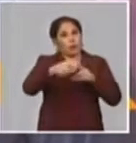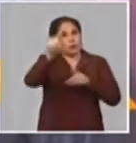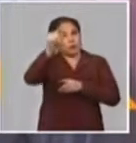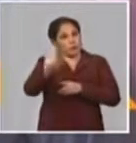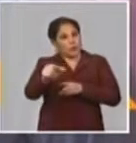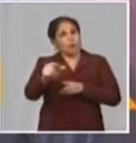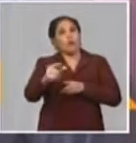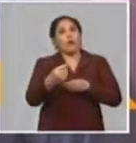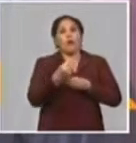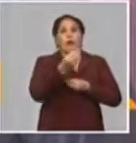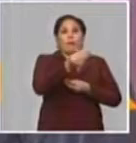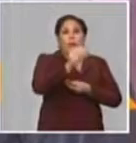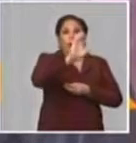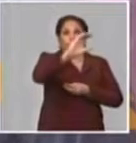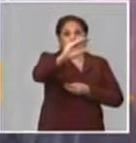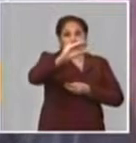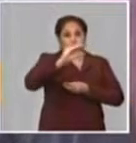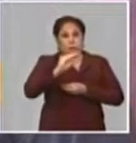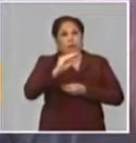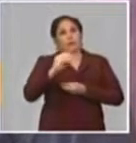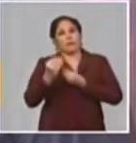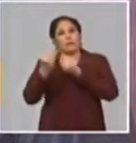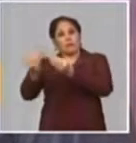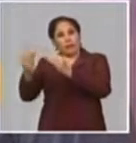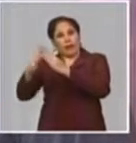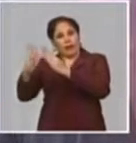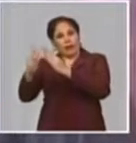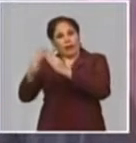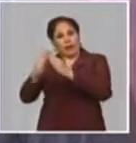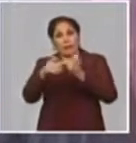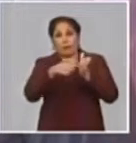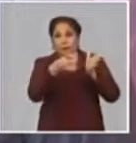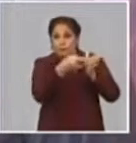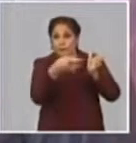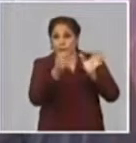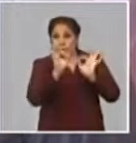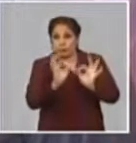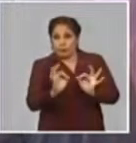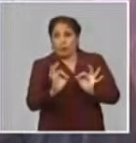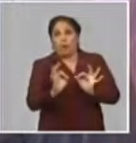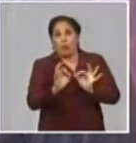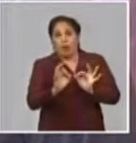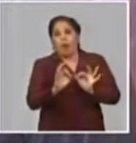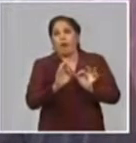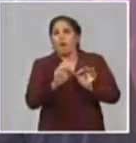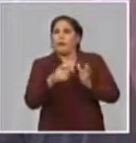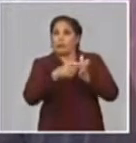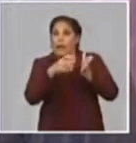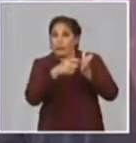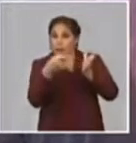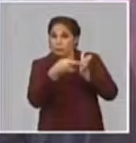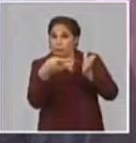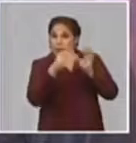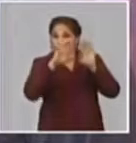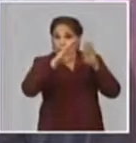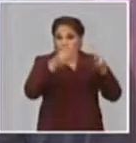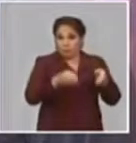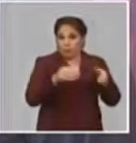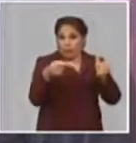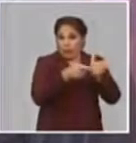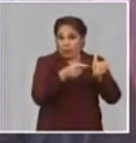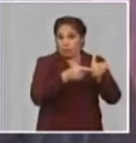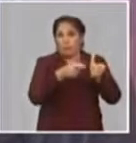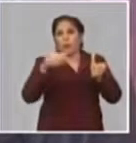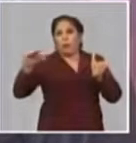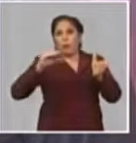beneficiario que les realiza sus cobros en las cajas de los bancos. En el caso de las tarjetas magnéticas, el jubilado